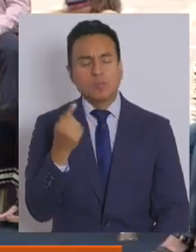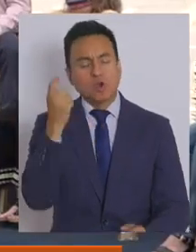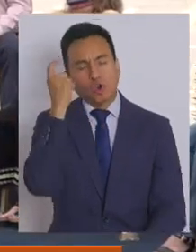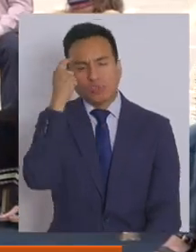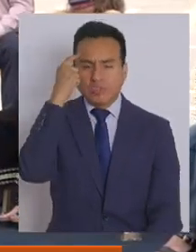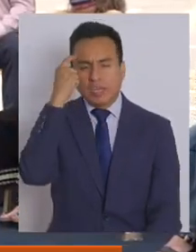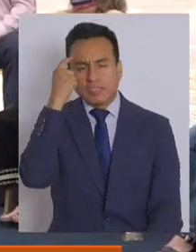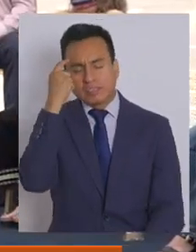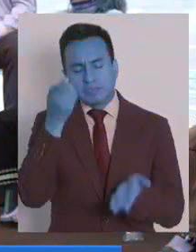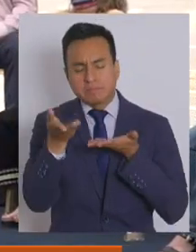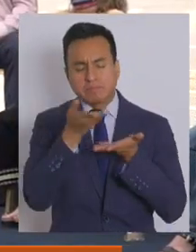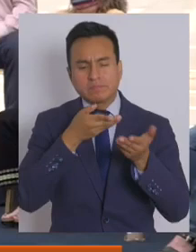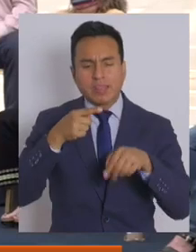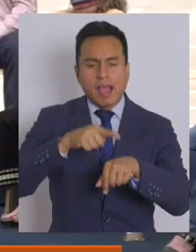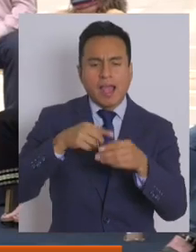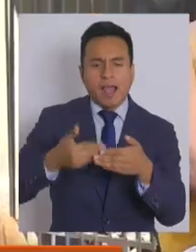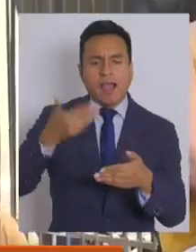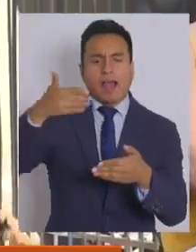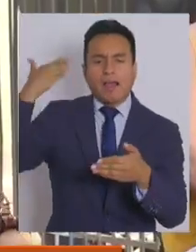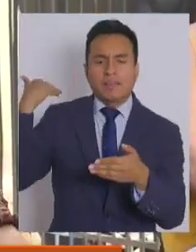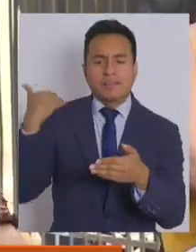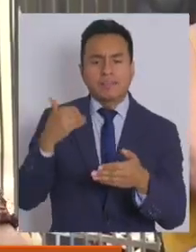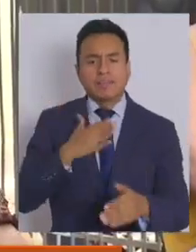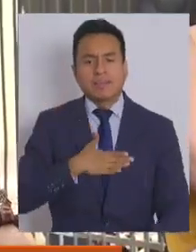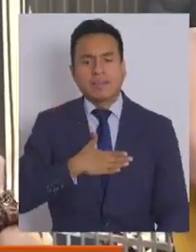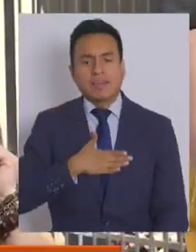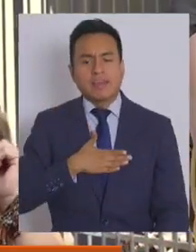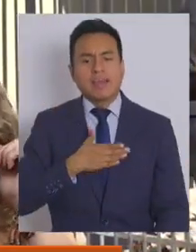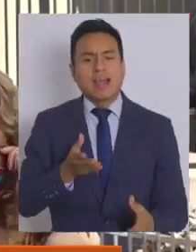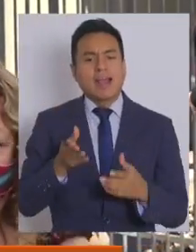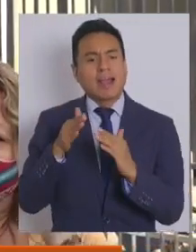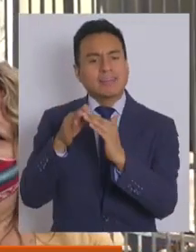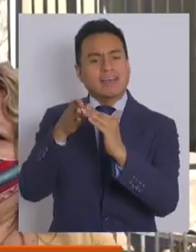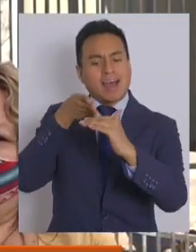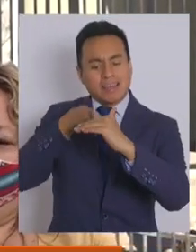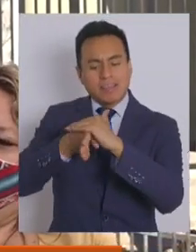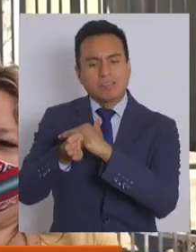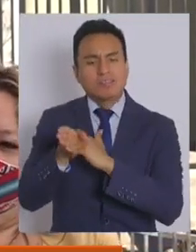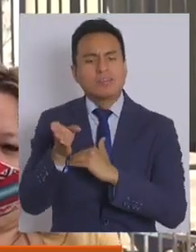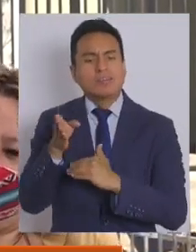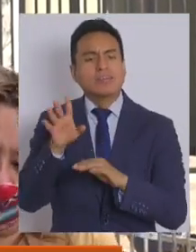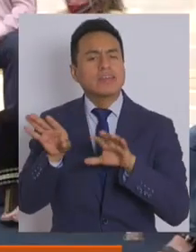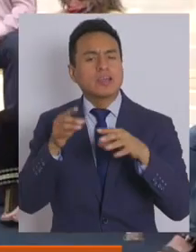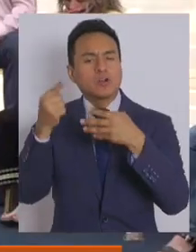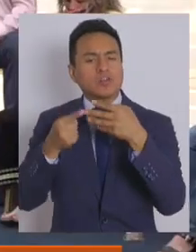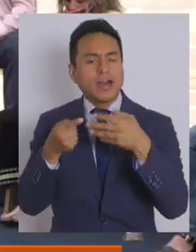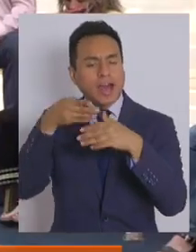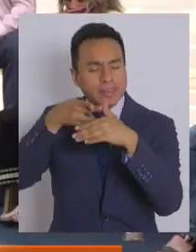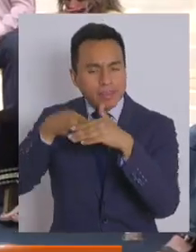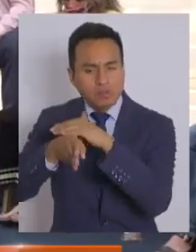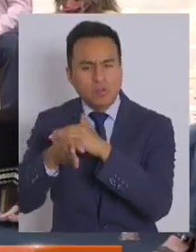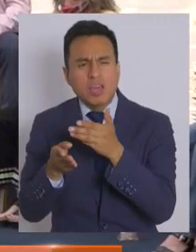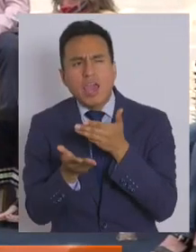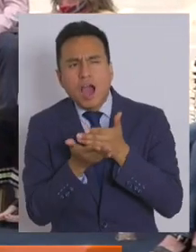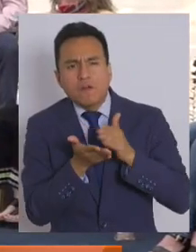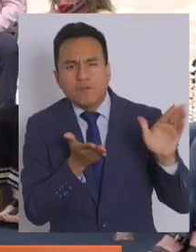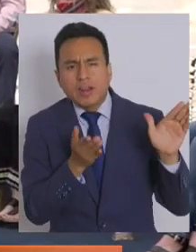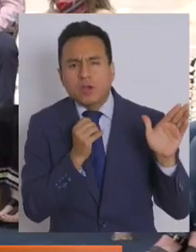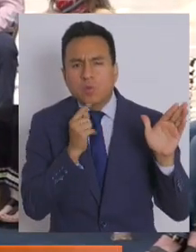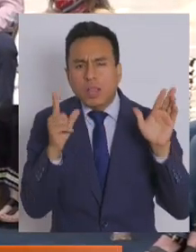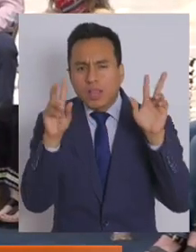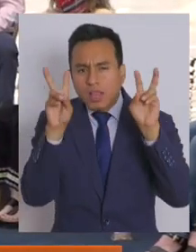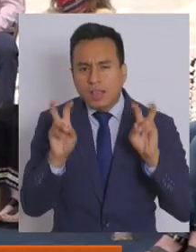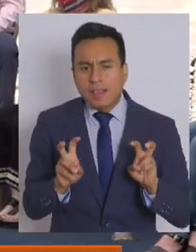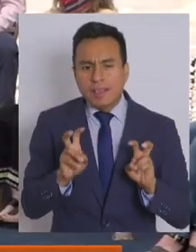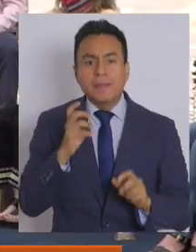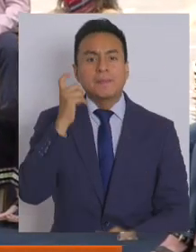de conciencia, hacia atrás. ¿Qué quieren que entre con ustedes a la casa? ¿Y qué quieren que se quede afuera? Por eso